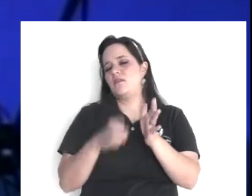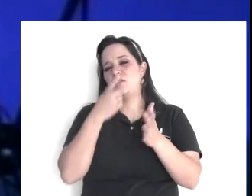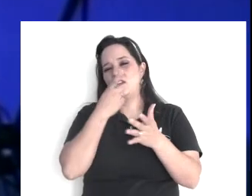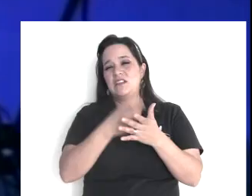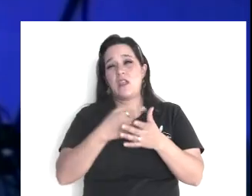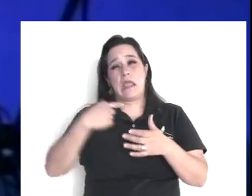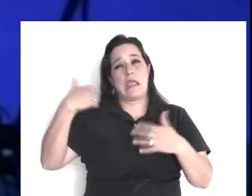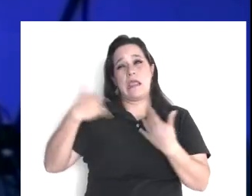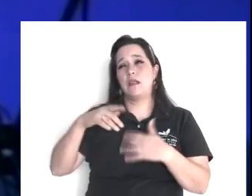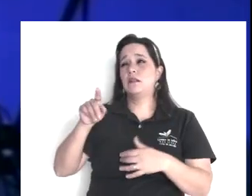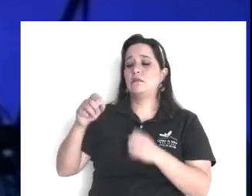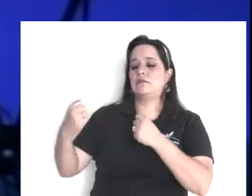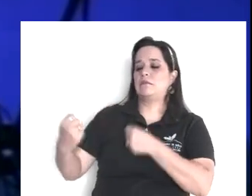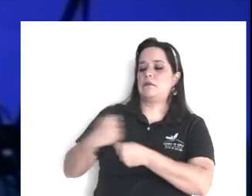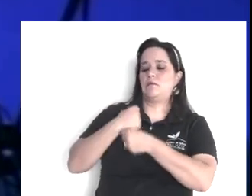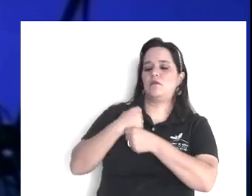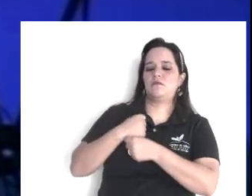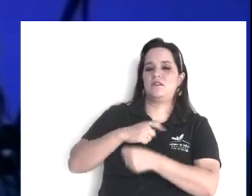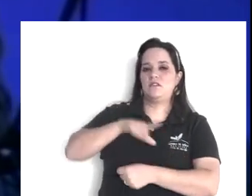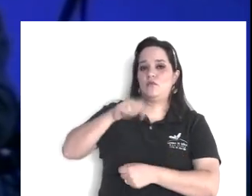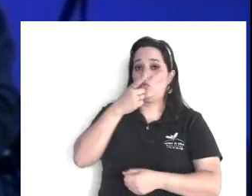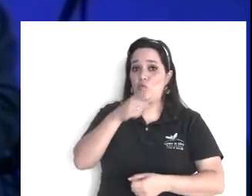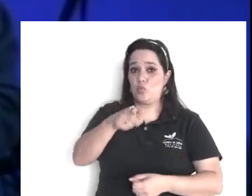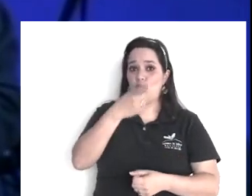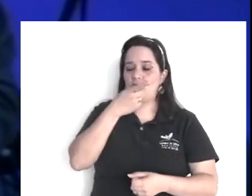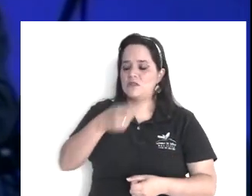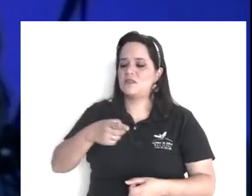mintiendo, entonces, sigue diciendo,